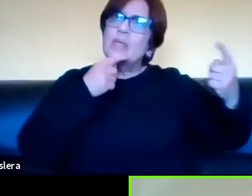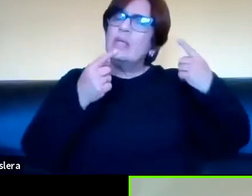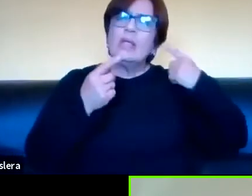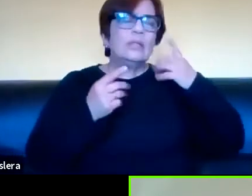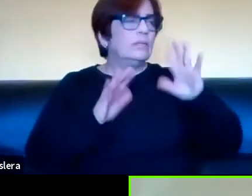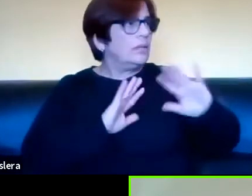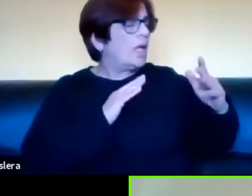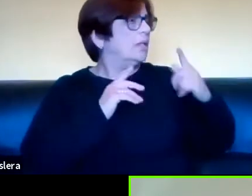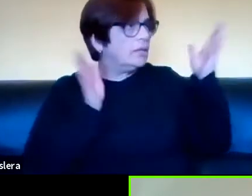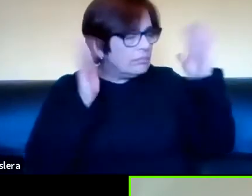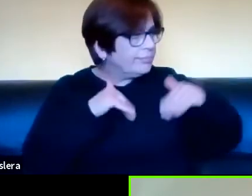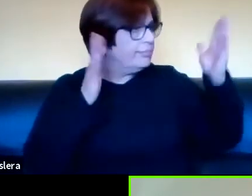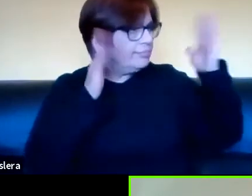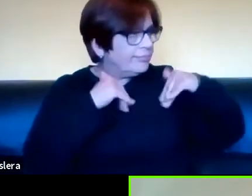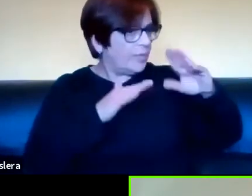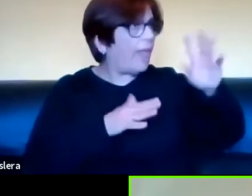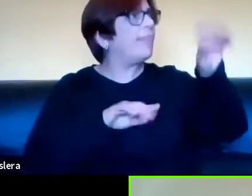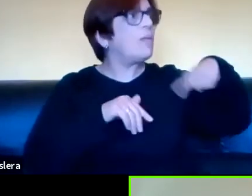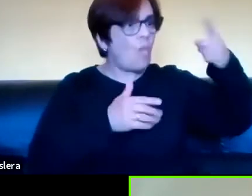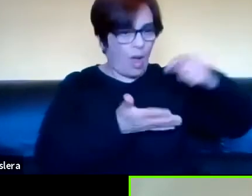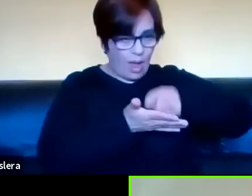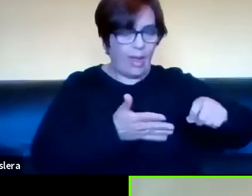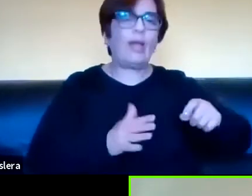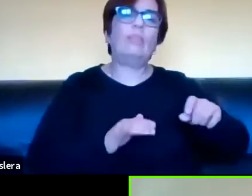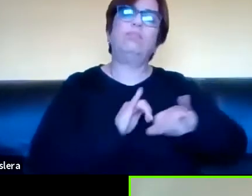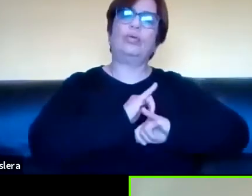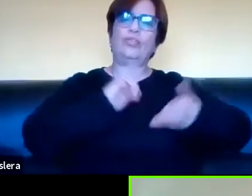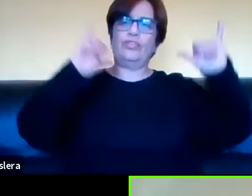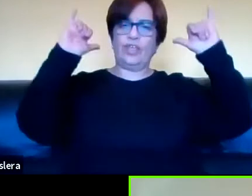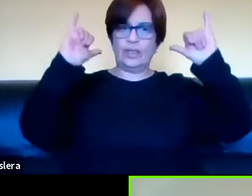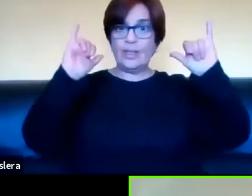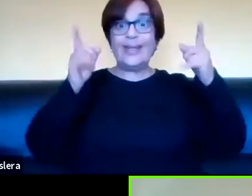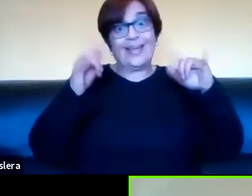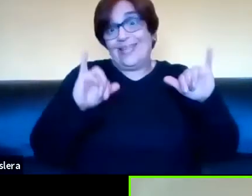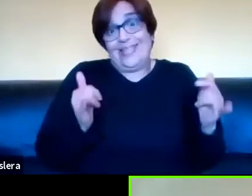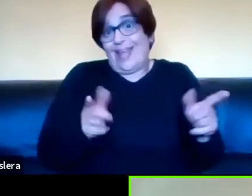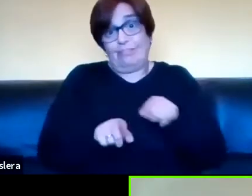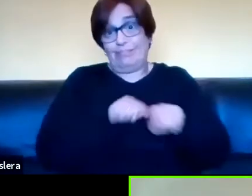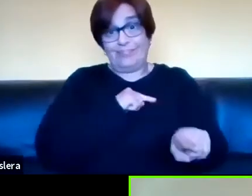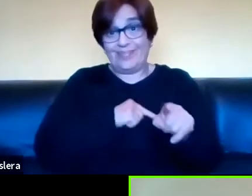escribimos, no la pudimos analizar, y eso que tenemos el análisis gramatical al toque,